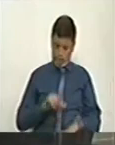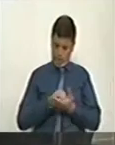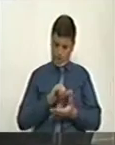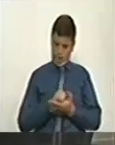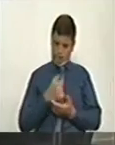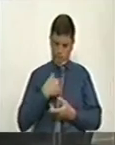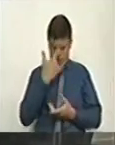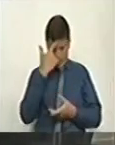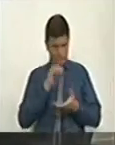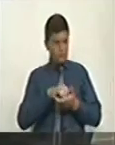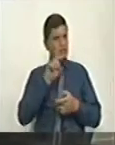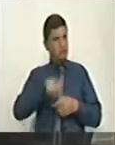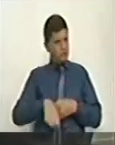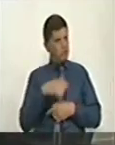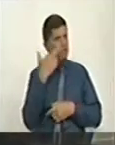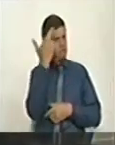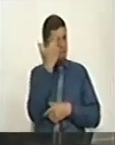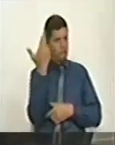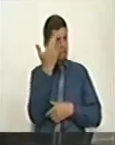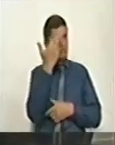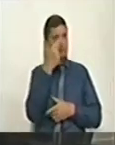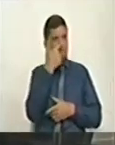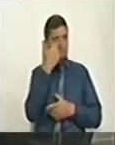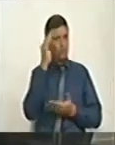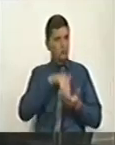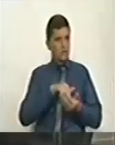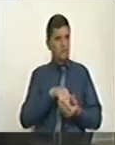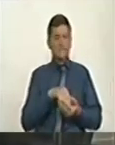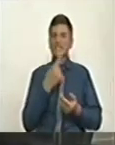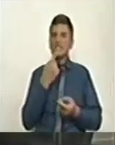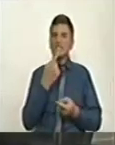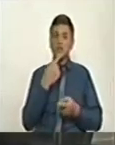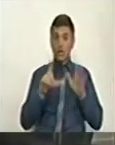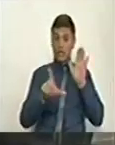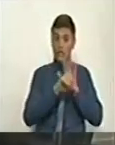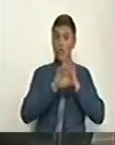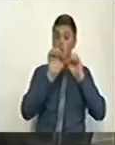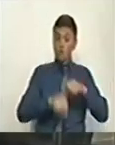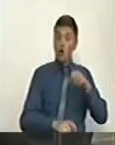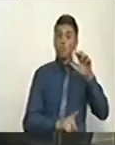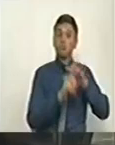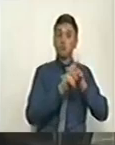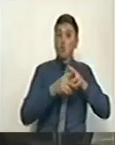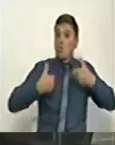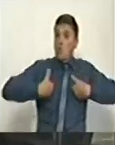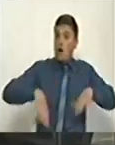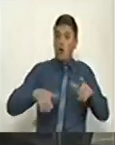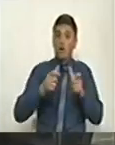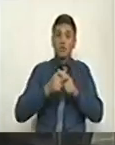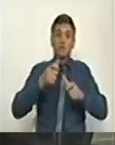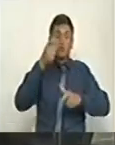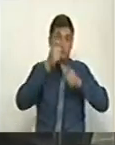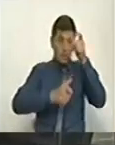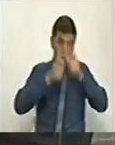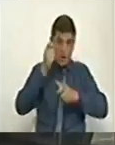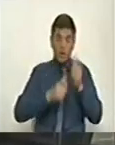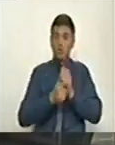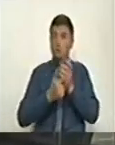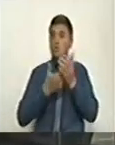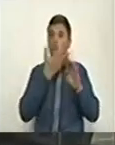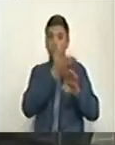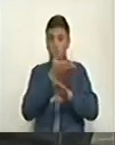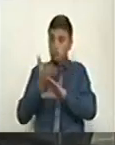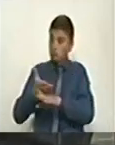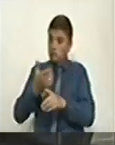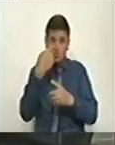repasar en este momento. Dice, las leyes pueden tener origen en cualquiera de sus cámaras propuestas por los respectivos